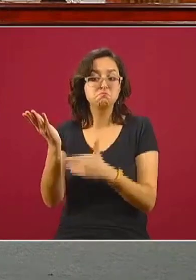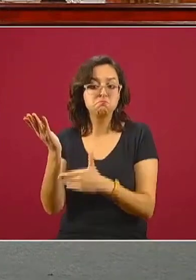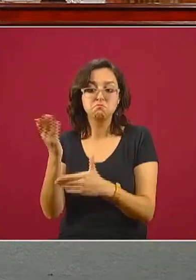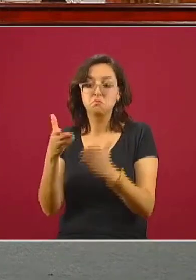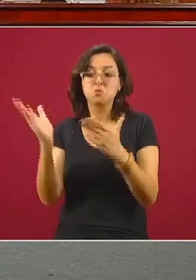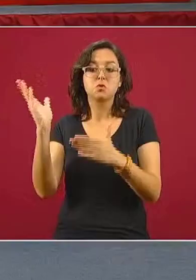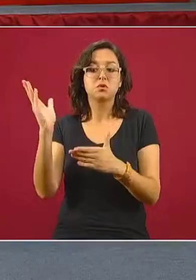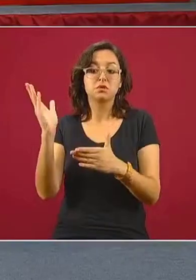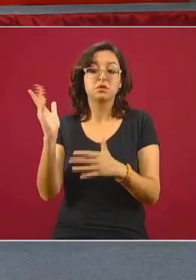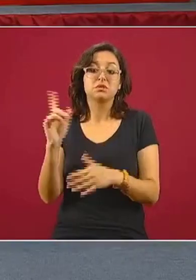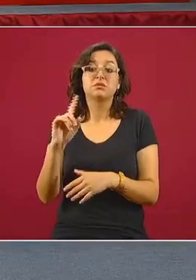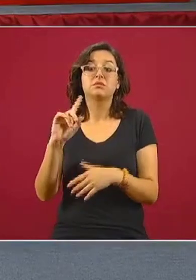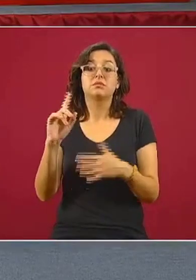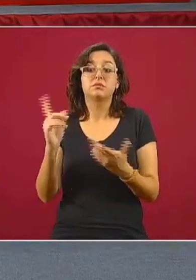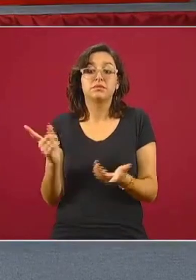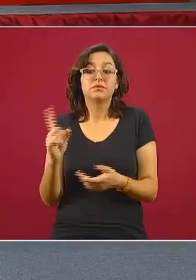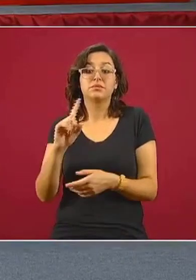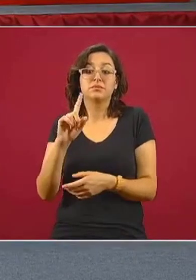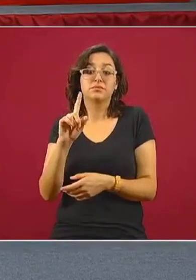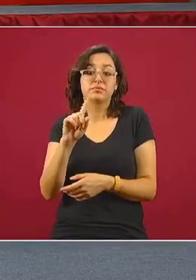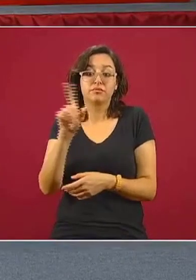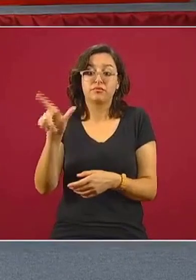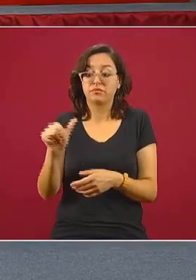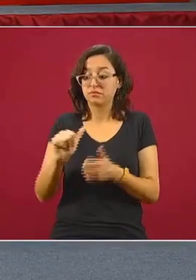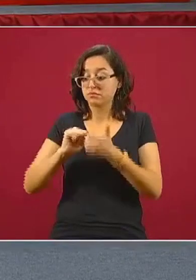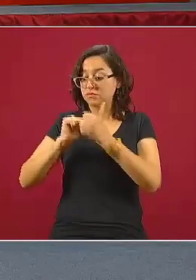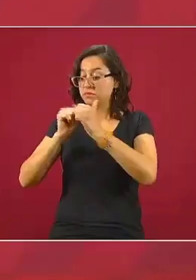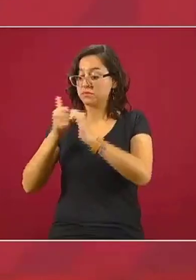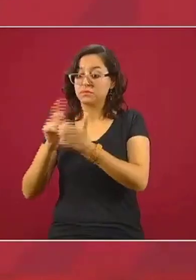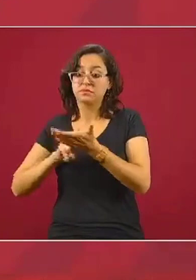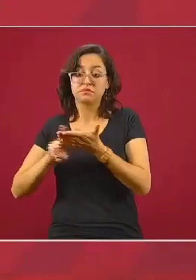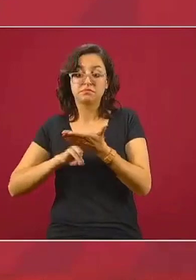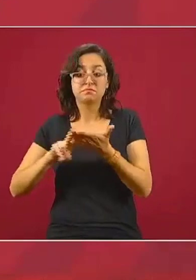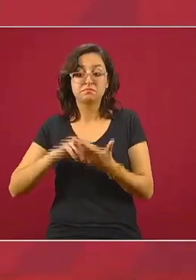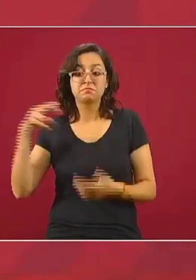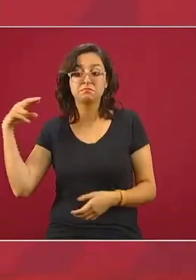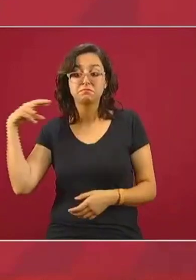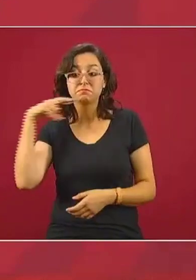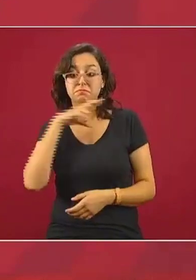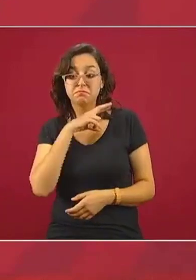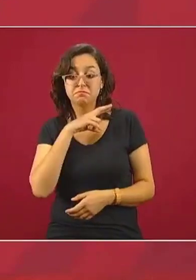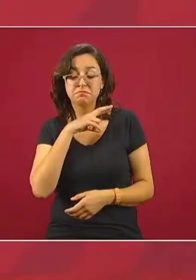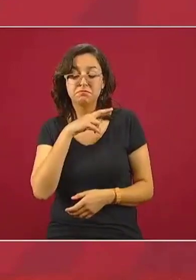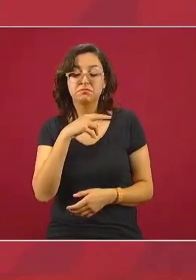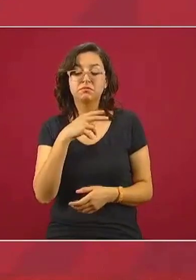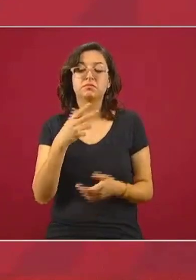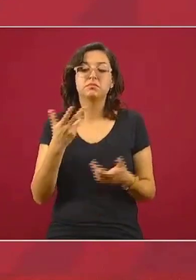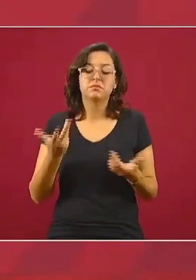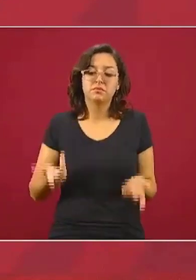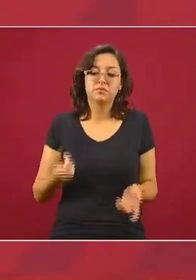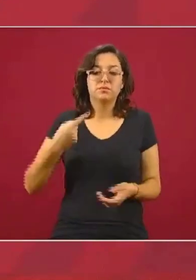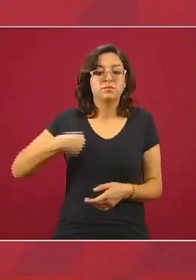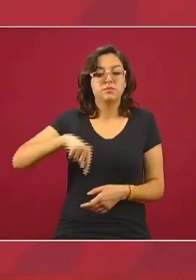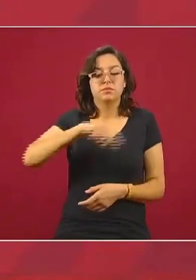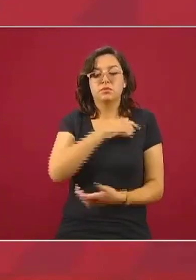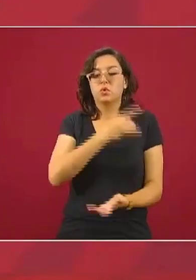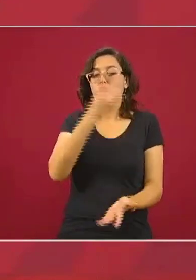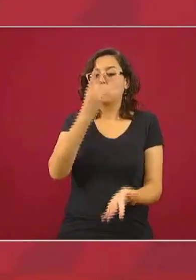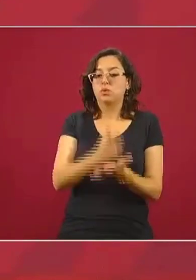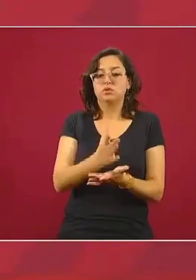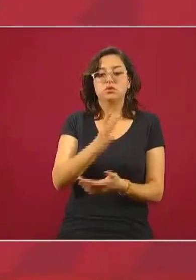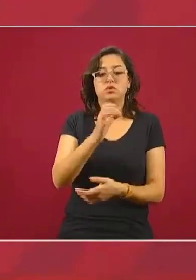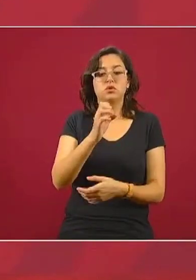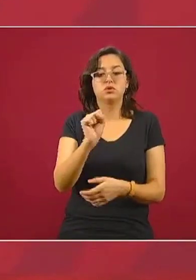y seguramente los primeros en aparecer en color verde y la condición que hemos puesto como Secretaría de Educación